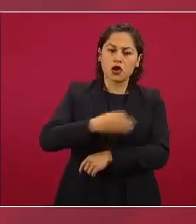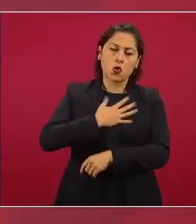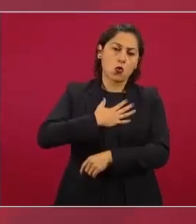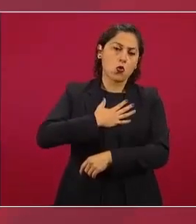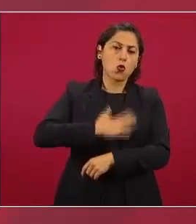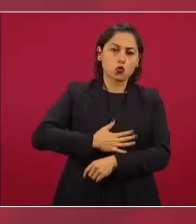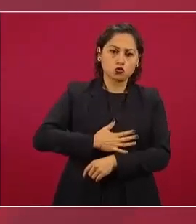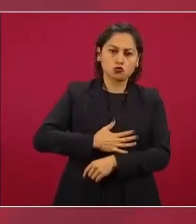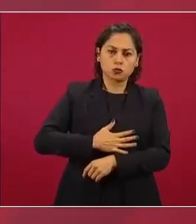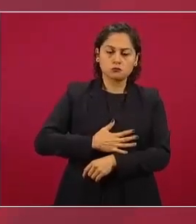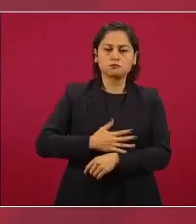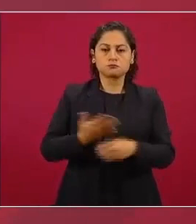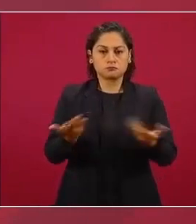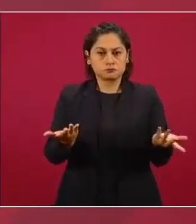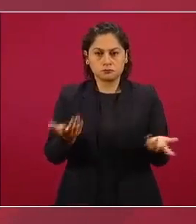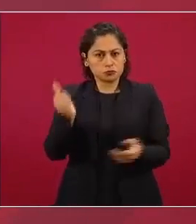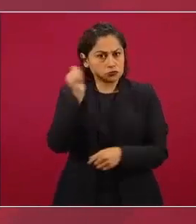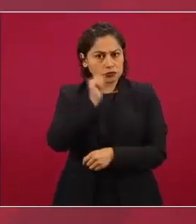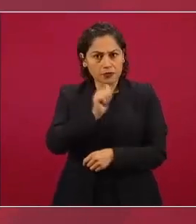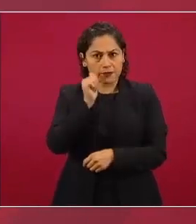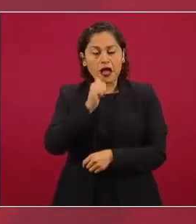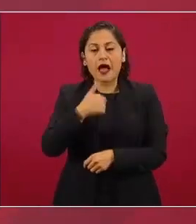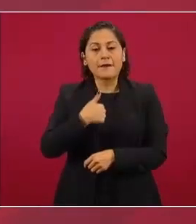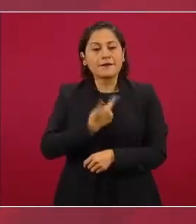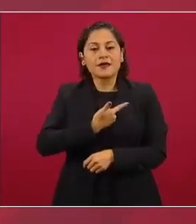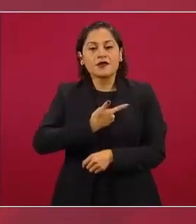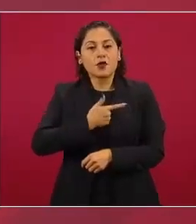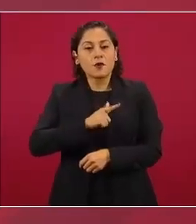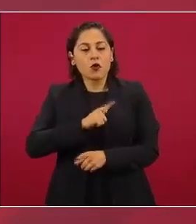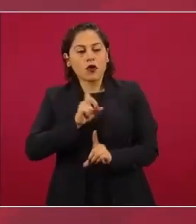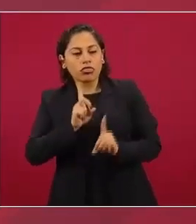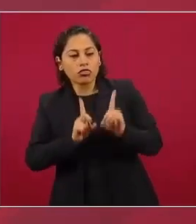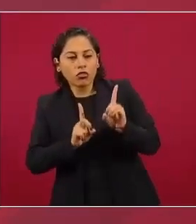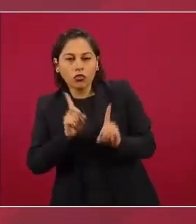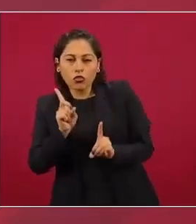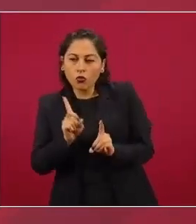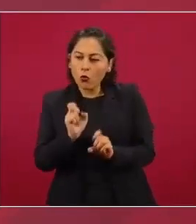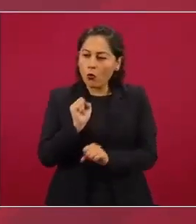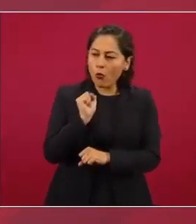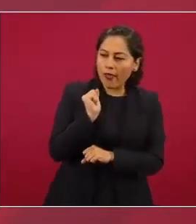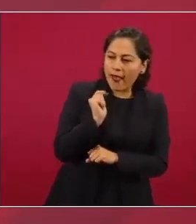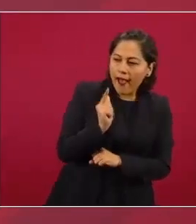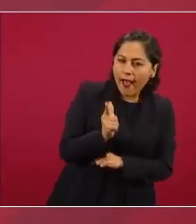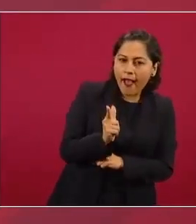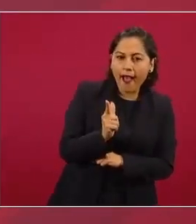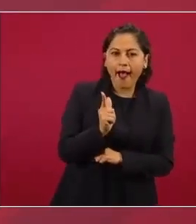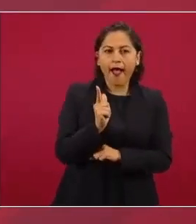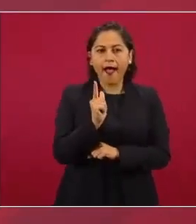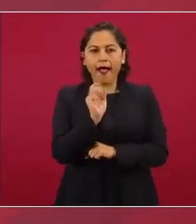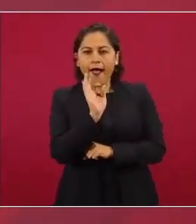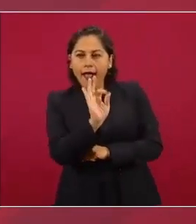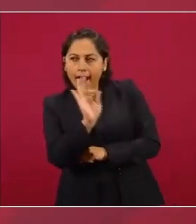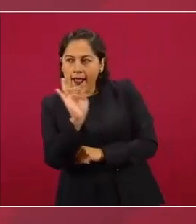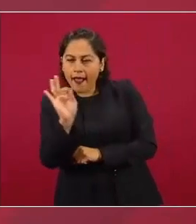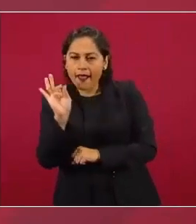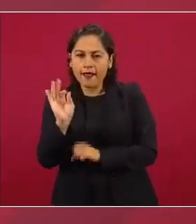me gustan las sospechas o este el que